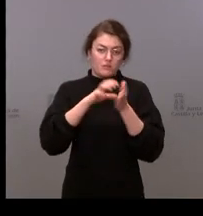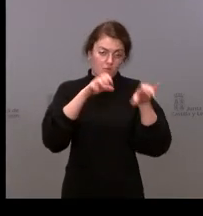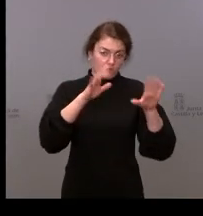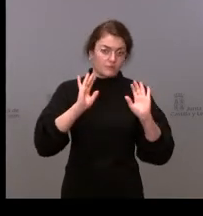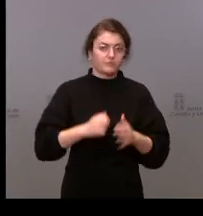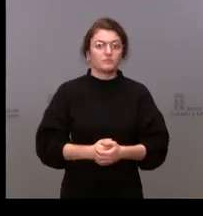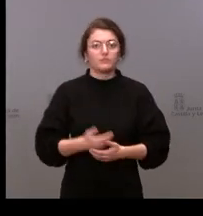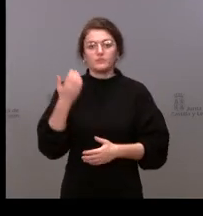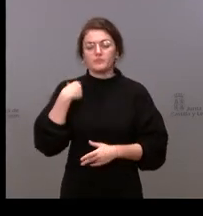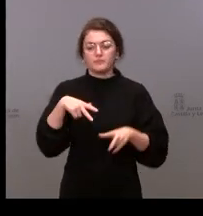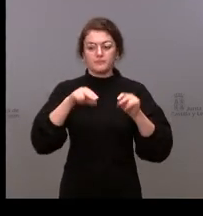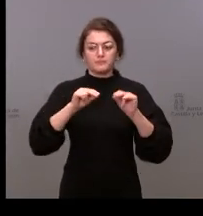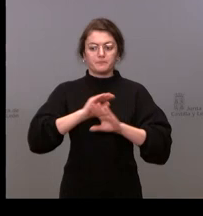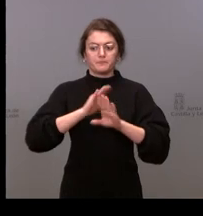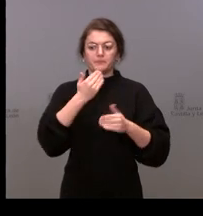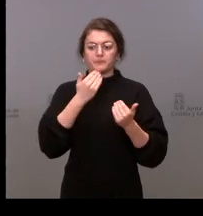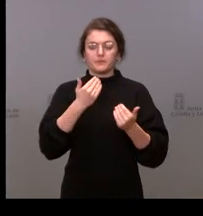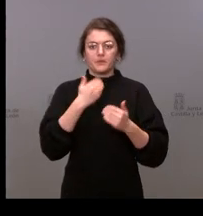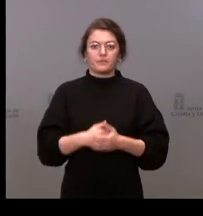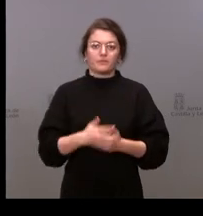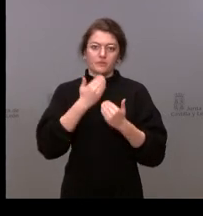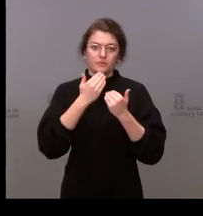Pues aquí terminamos. Gracias. Muchísimas gracias.